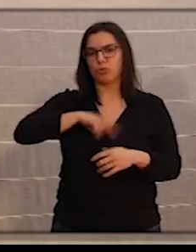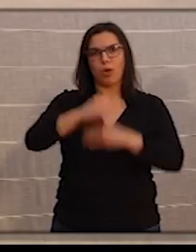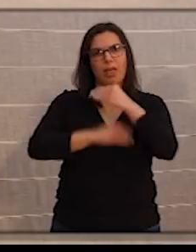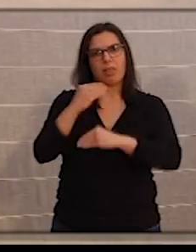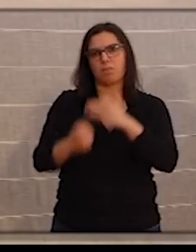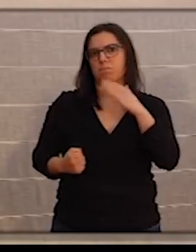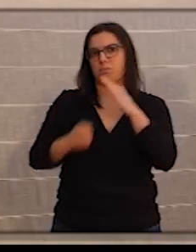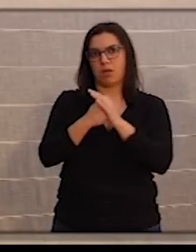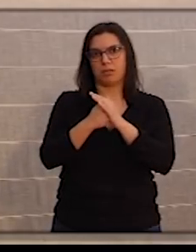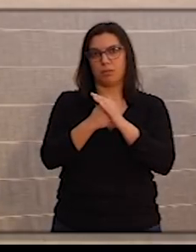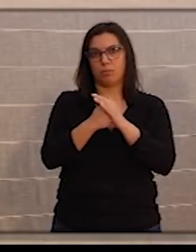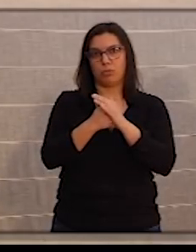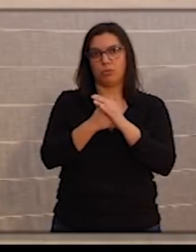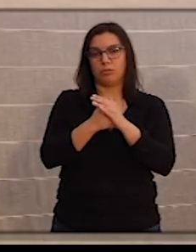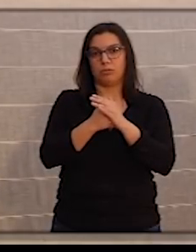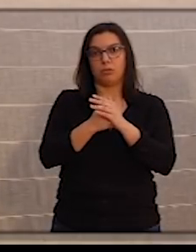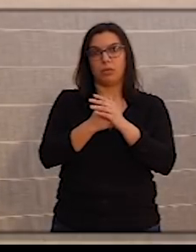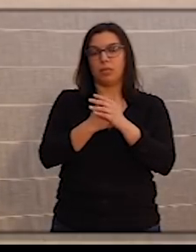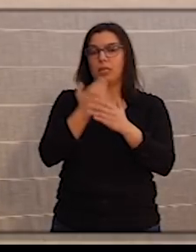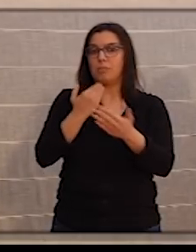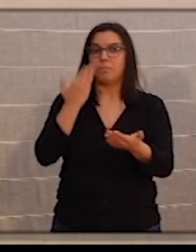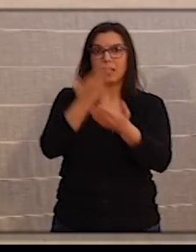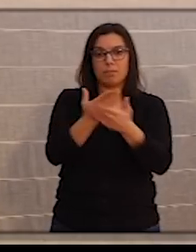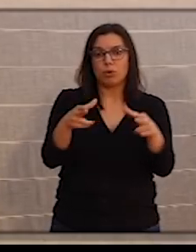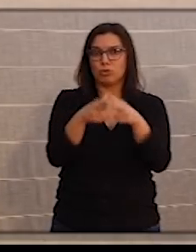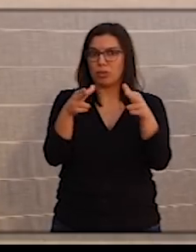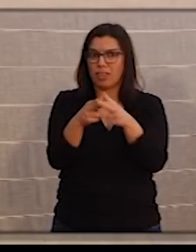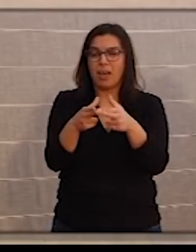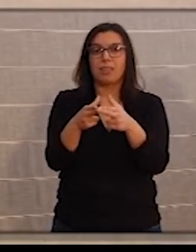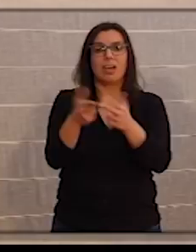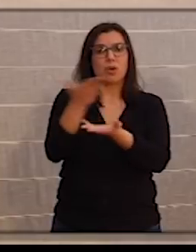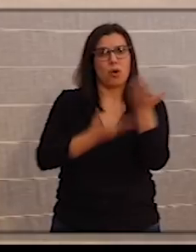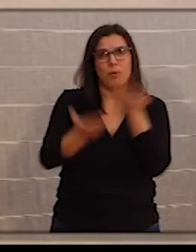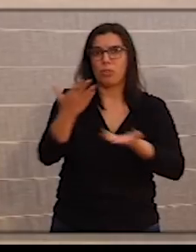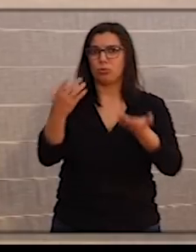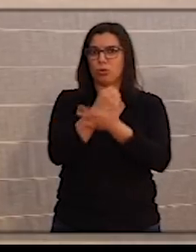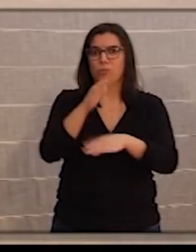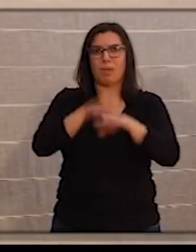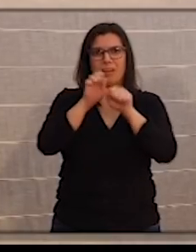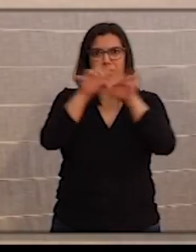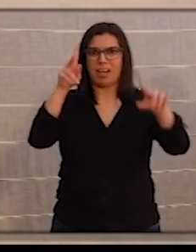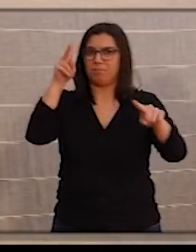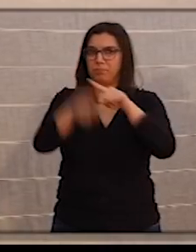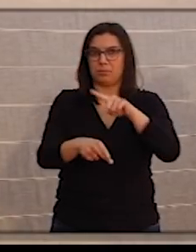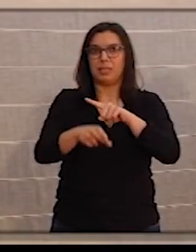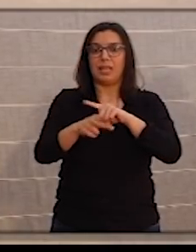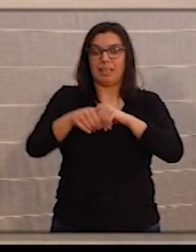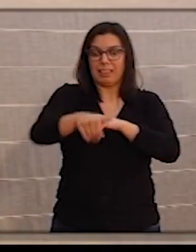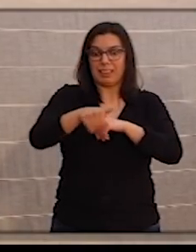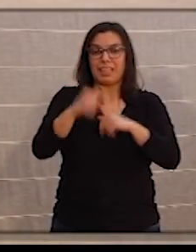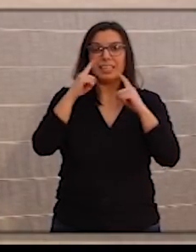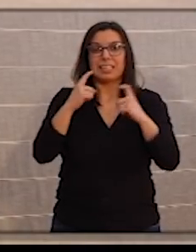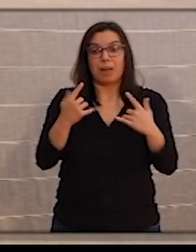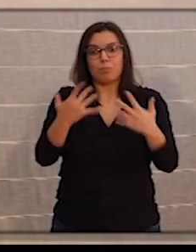y vamos a continuar pidiendo la implicación de toda la sociedad para combatir la pandemia y volver a la normalidad